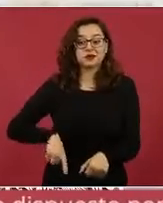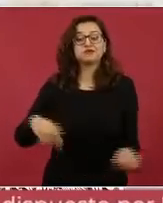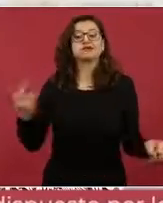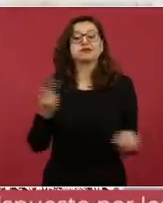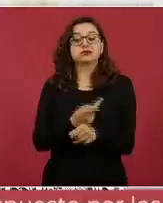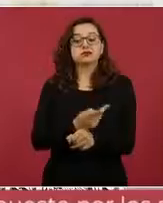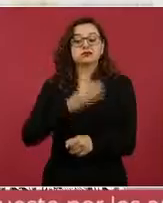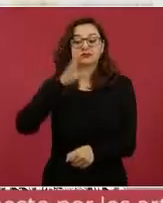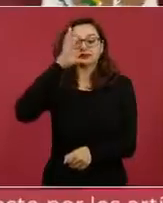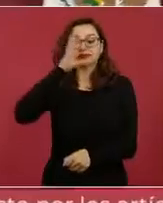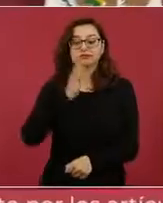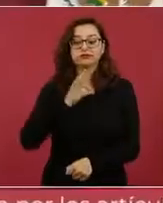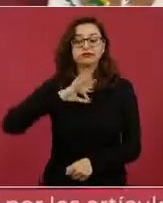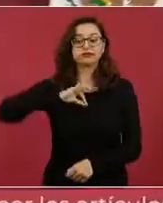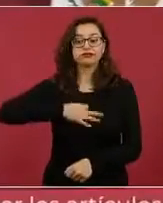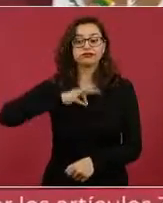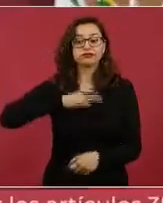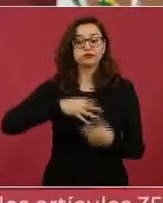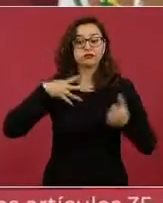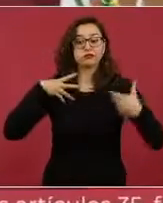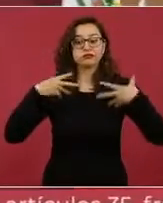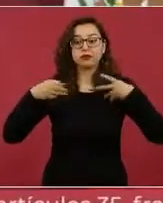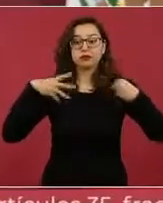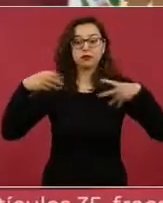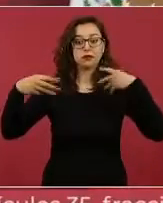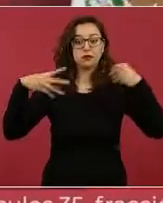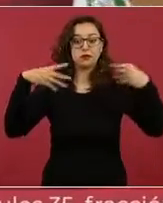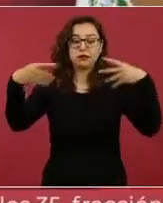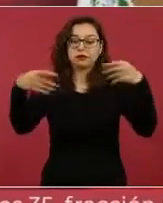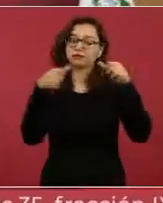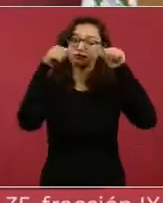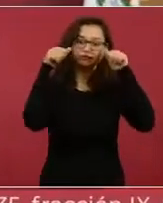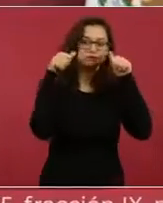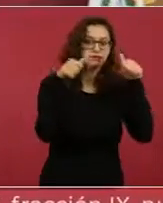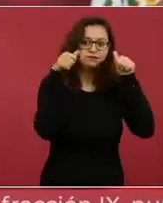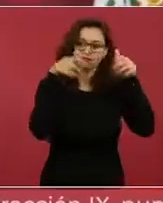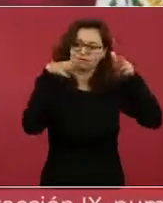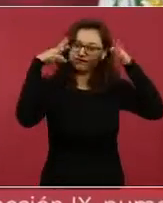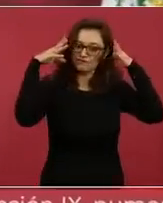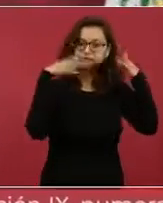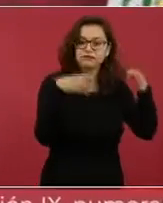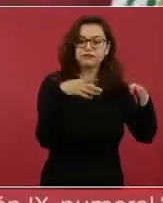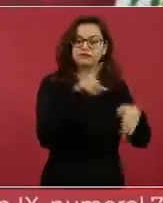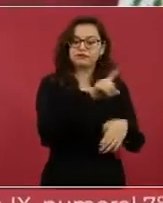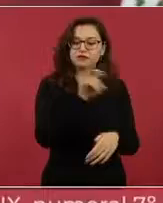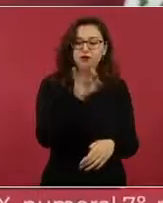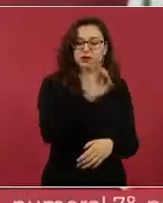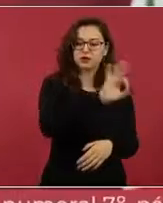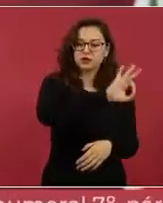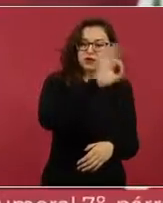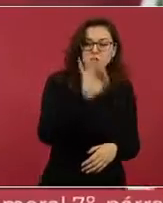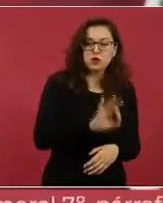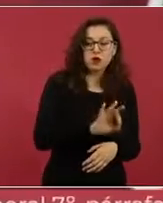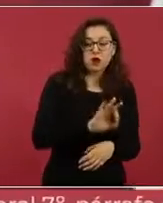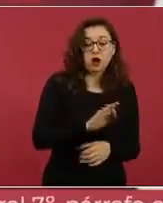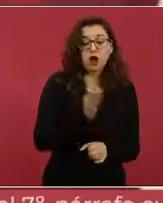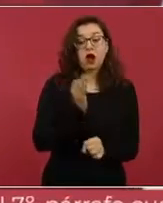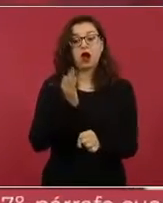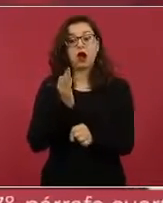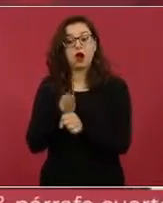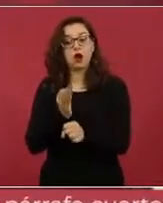pandemia como ya afortunadamente la pandemia